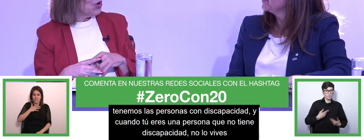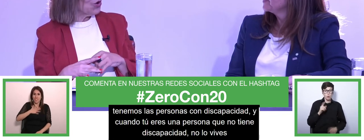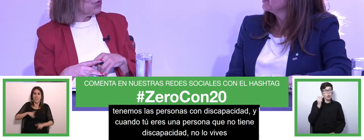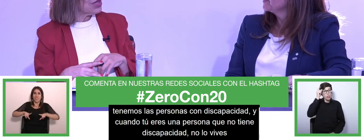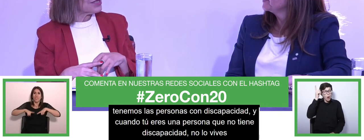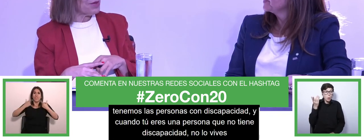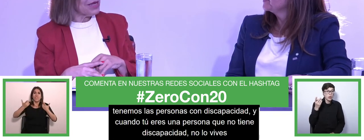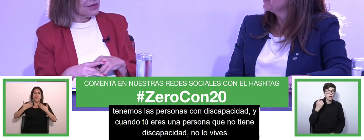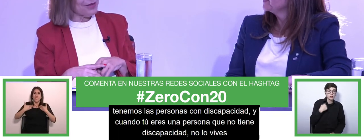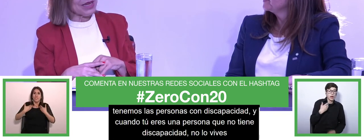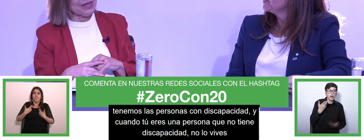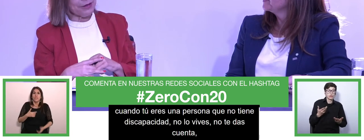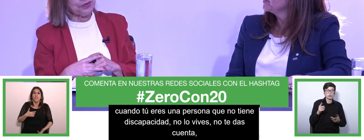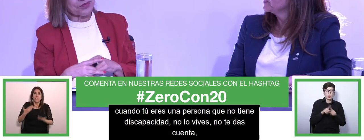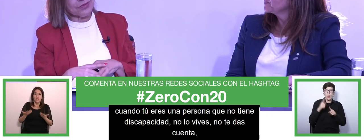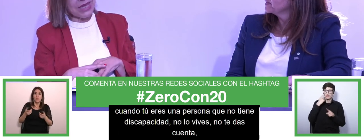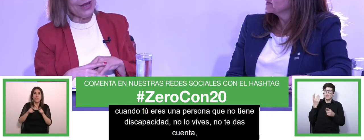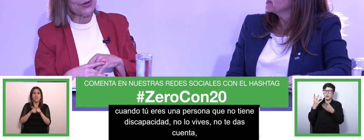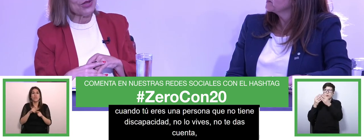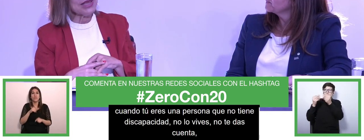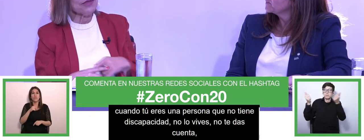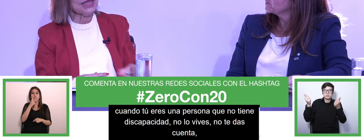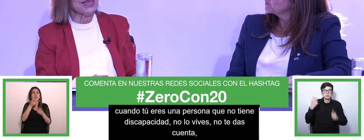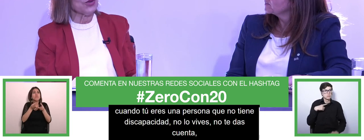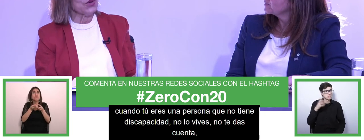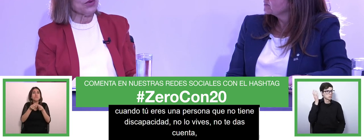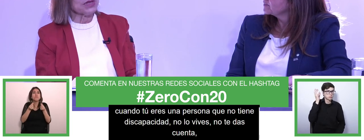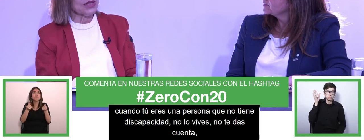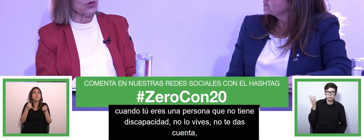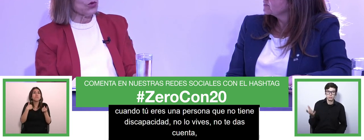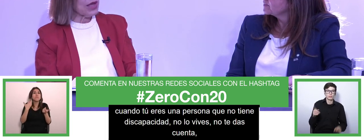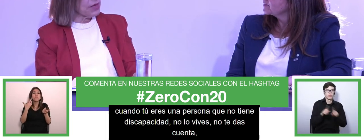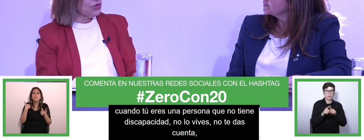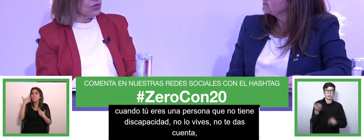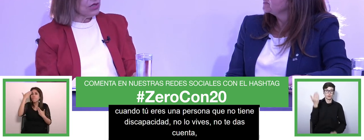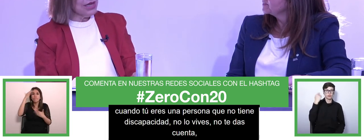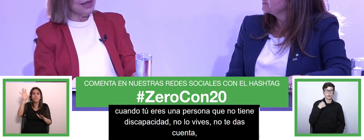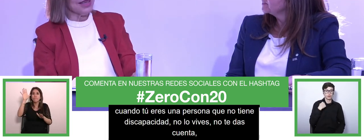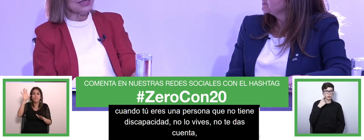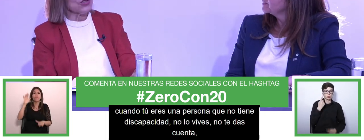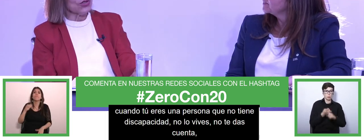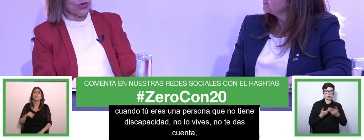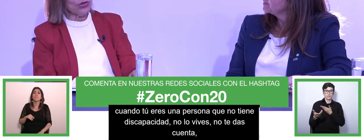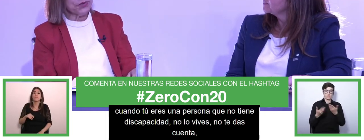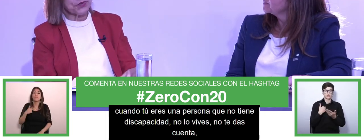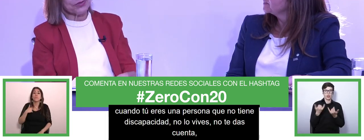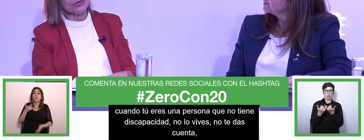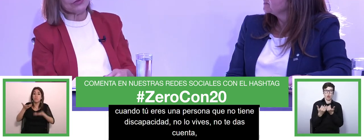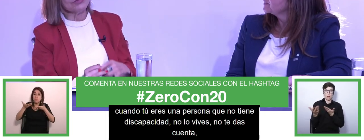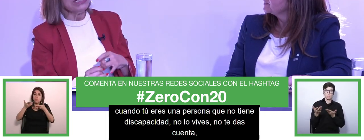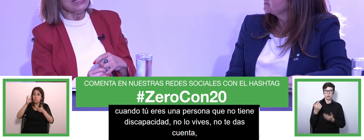como transparente para ti el otro día fíjate que estuve conversando con un amigo que es sordo